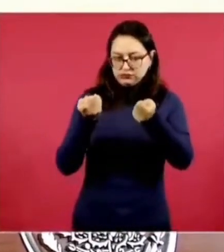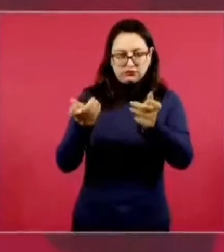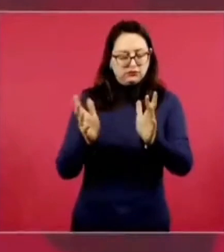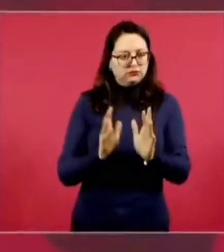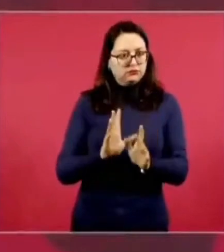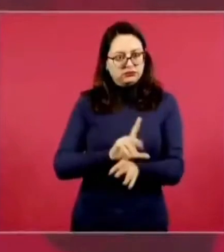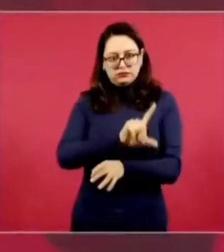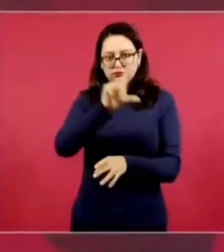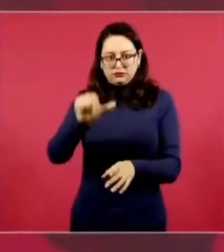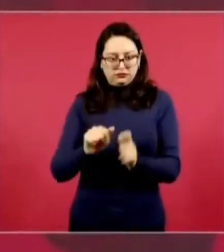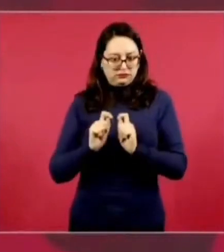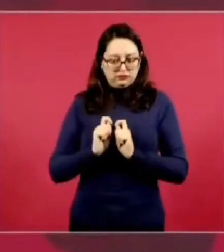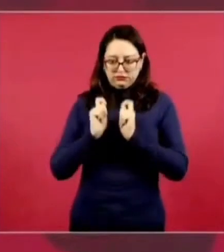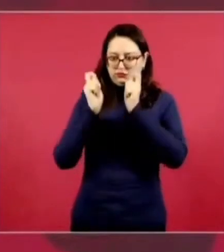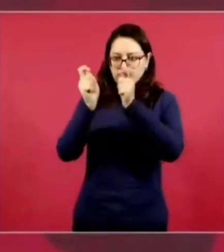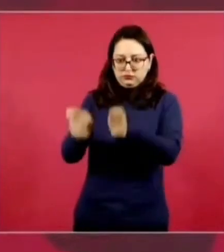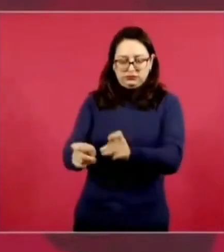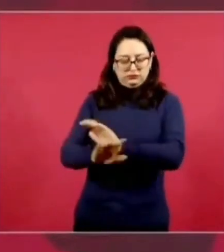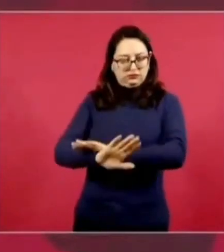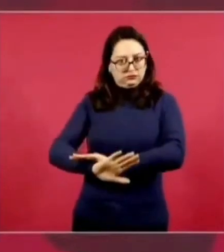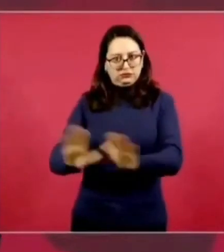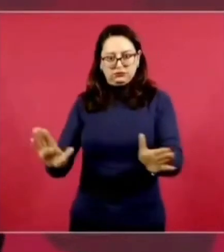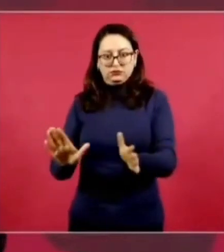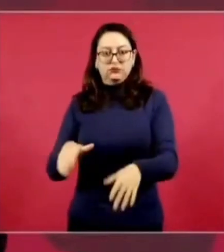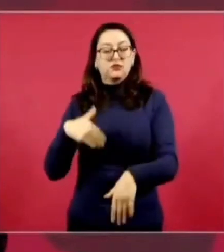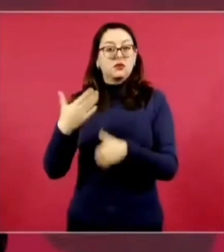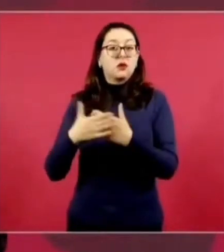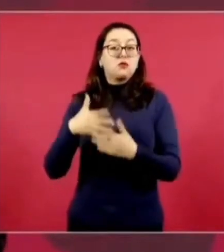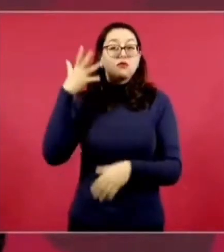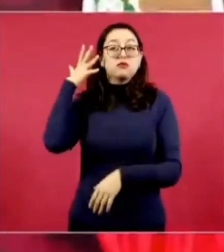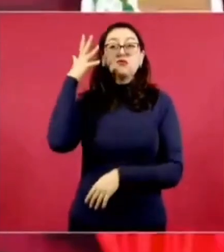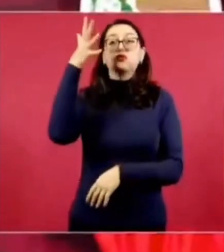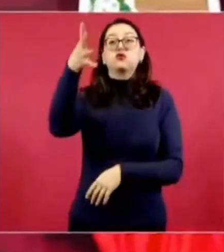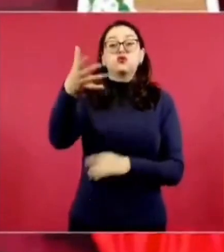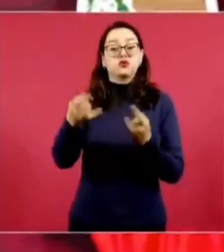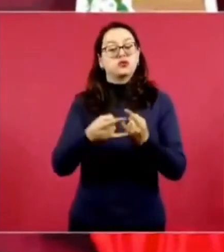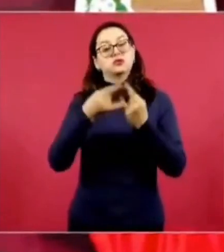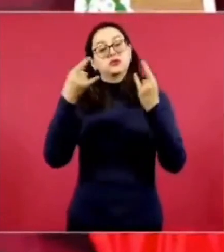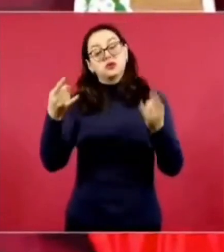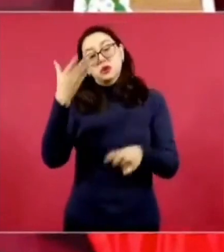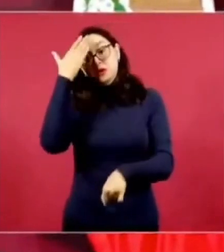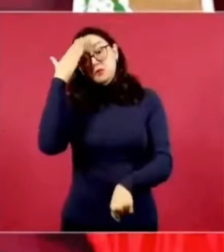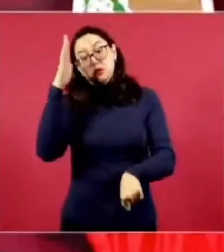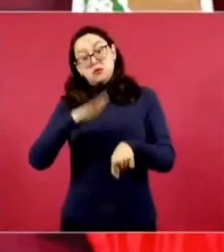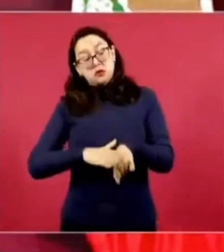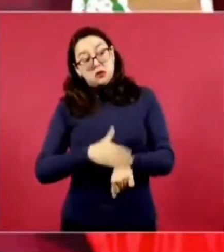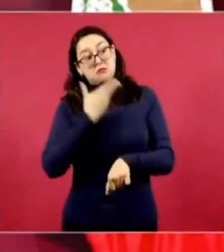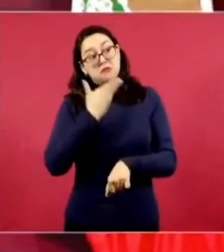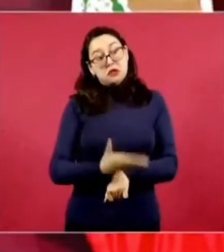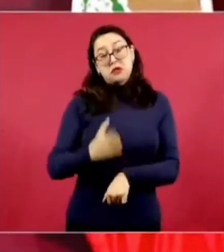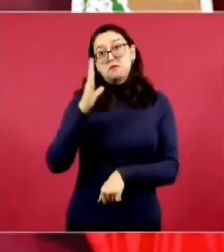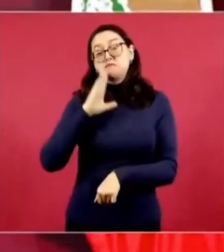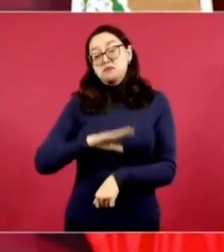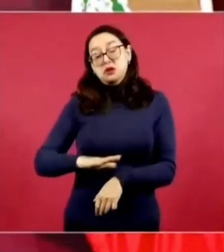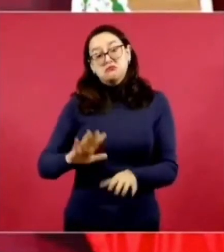y ya dejar a la historia que juzgue si se hizo bien o se hizo mal